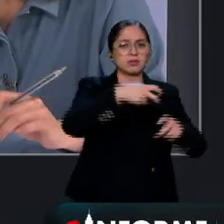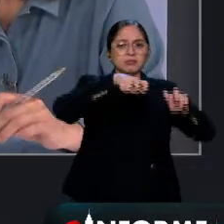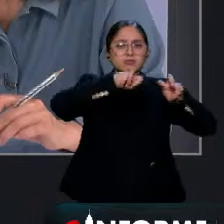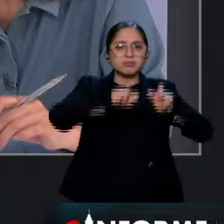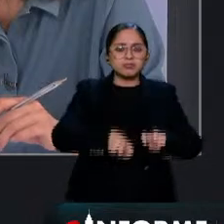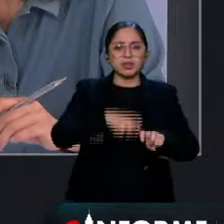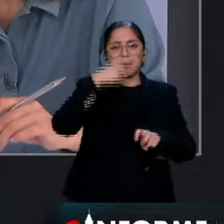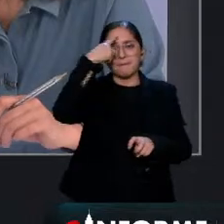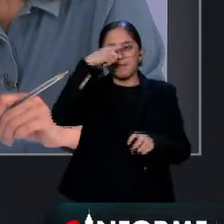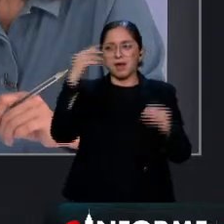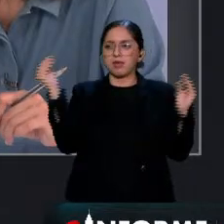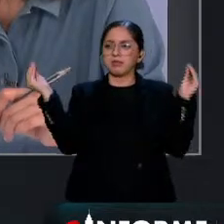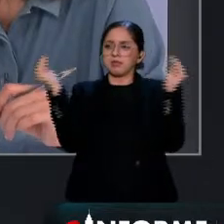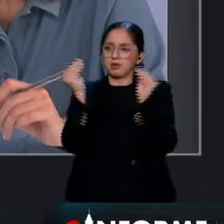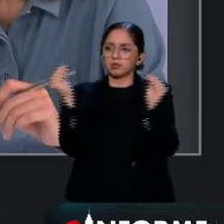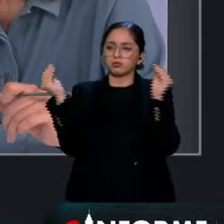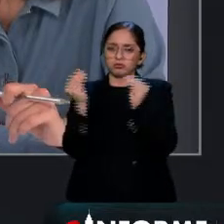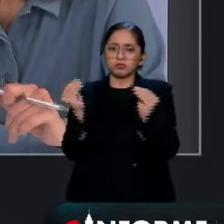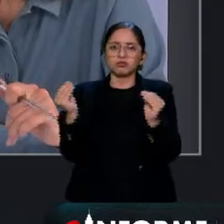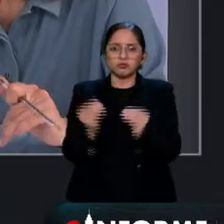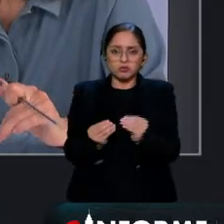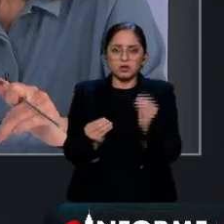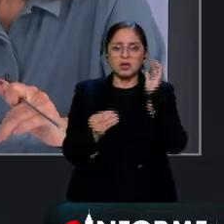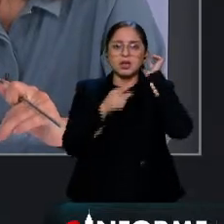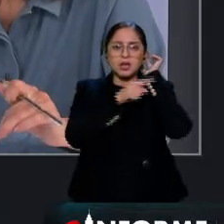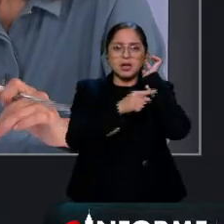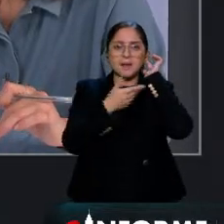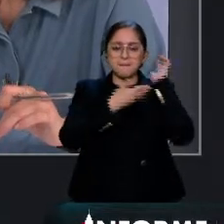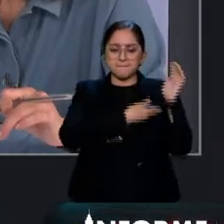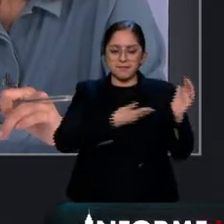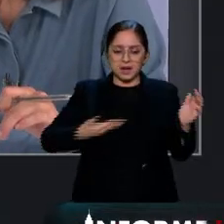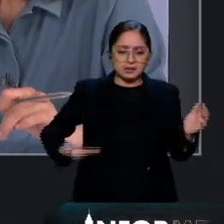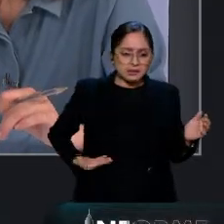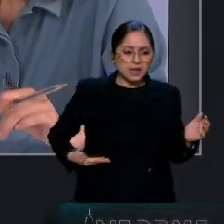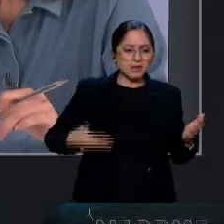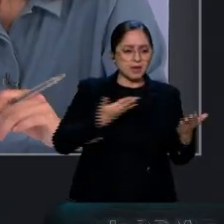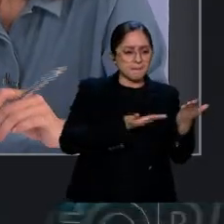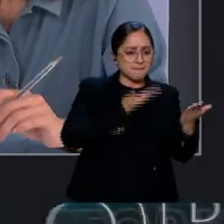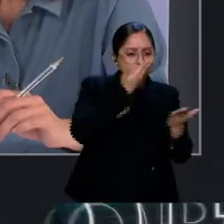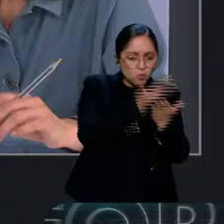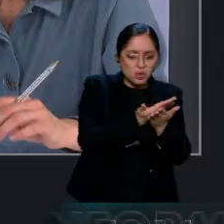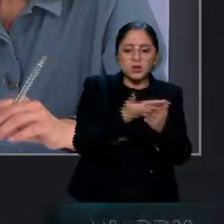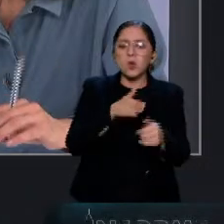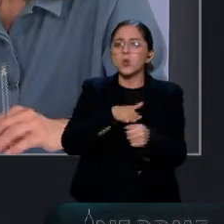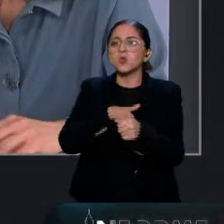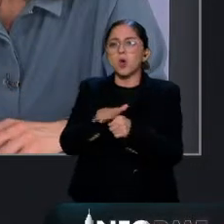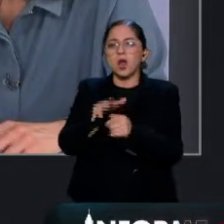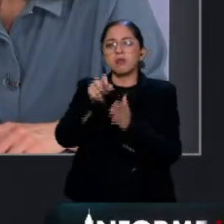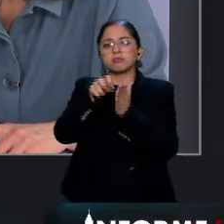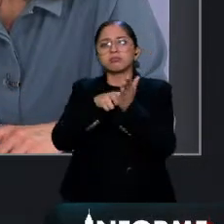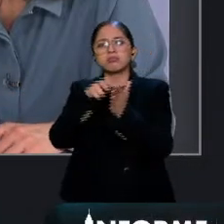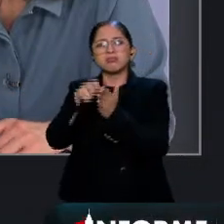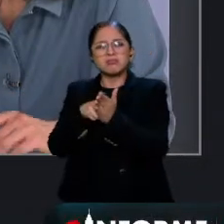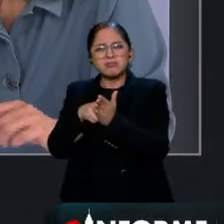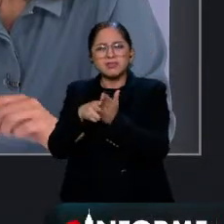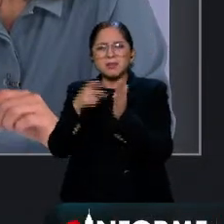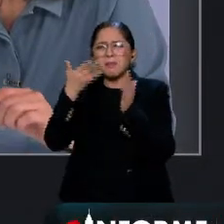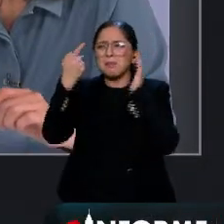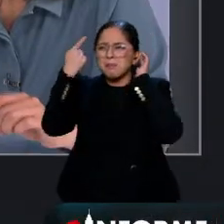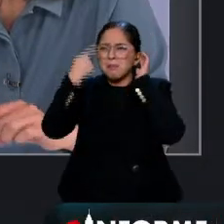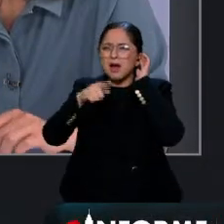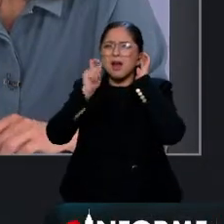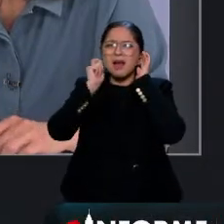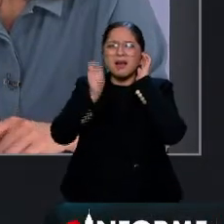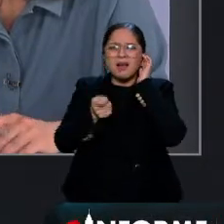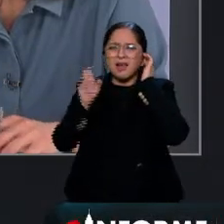qué modificaciones debe hacerse a la estructura del tribunal electoral y no preguntárselo a un ex magistrado